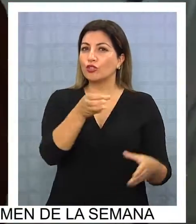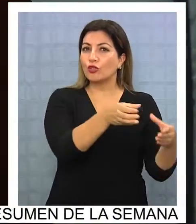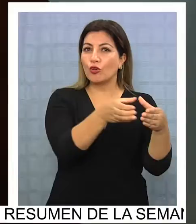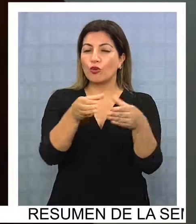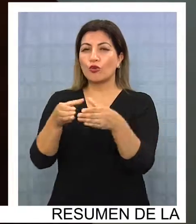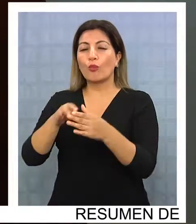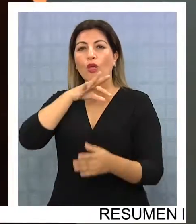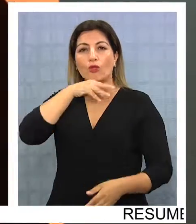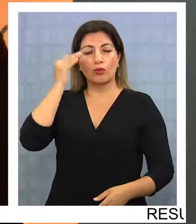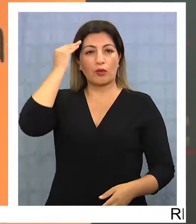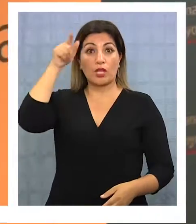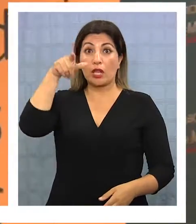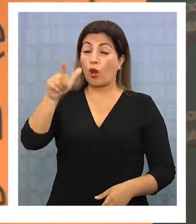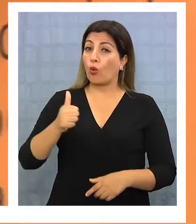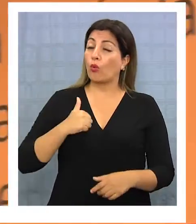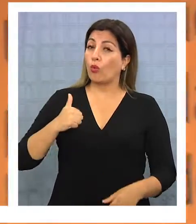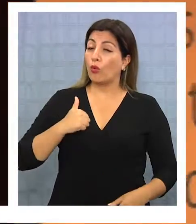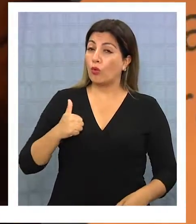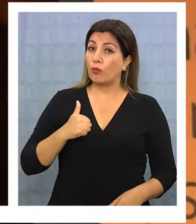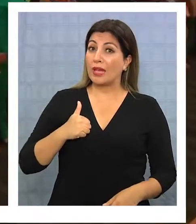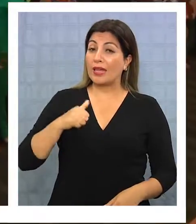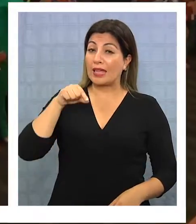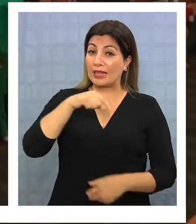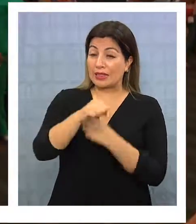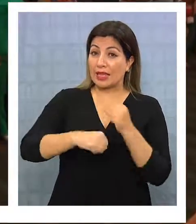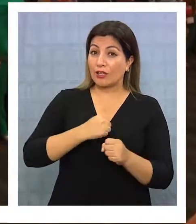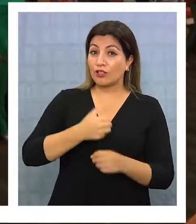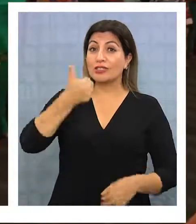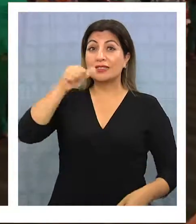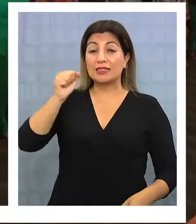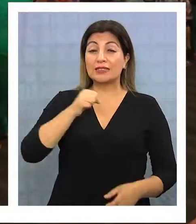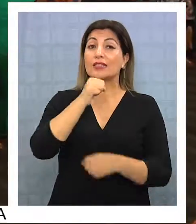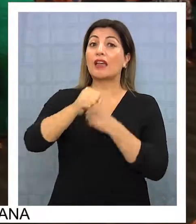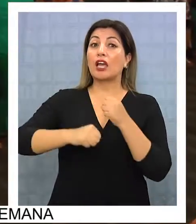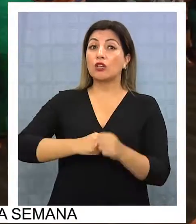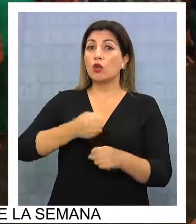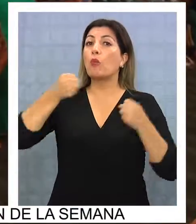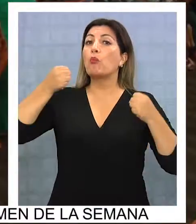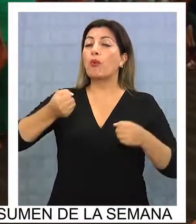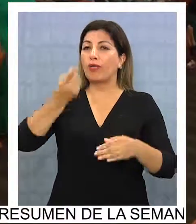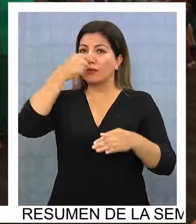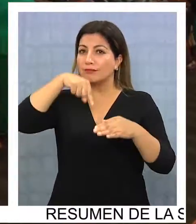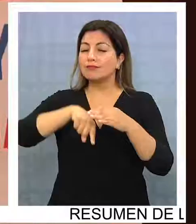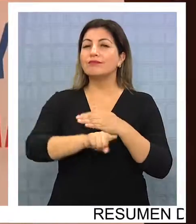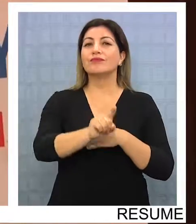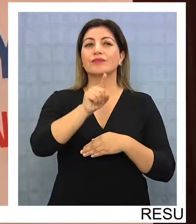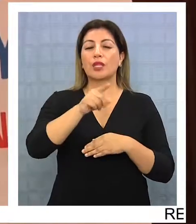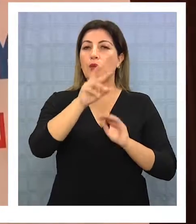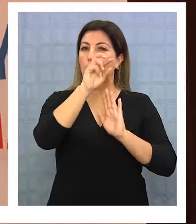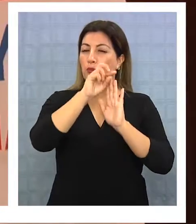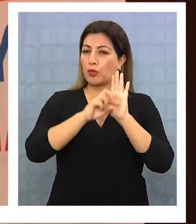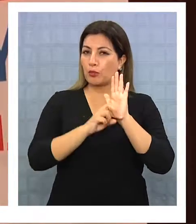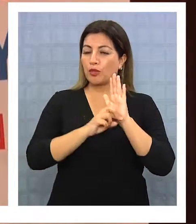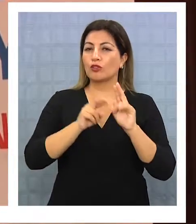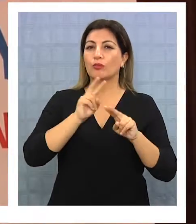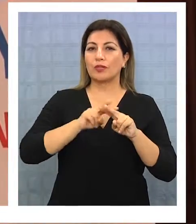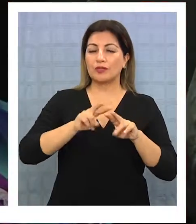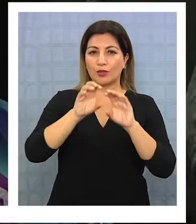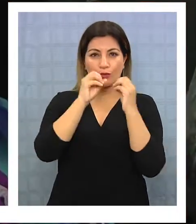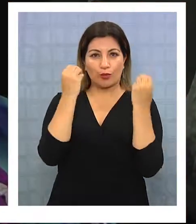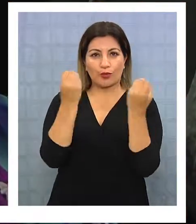cumplen este 2017 60 años pueden ingresar y calificar para los proyectos de sus respectivos clubes.